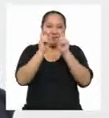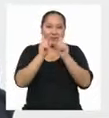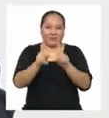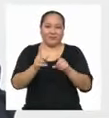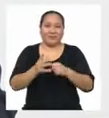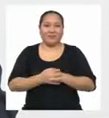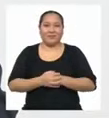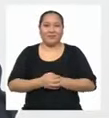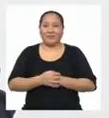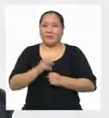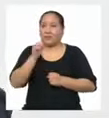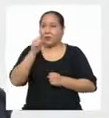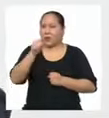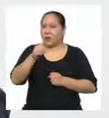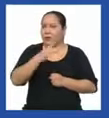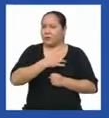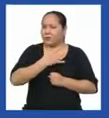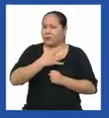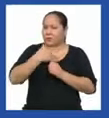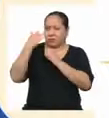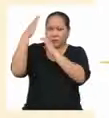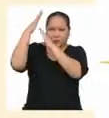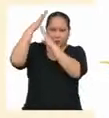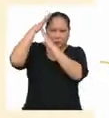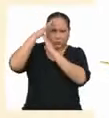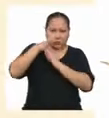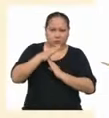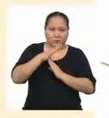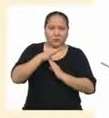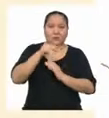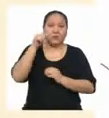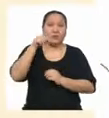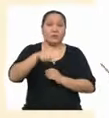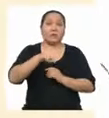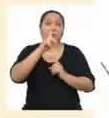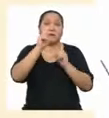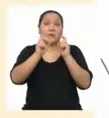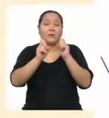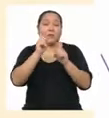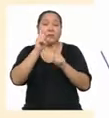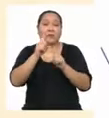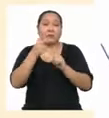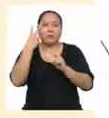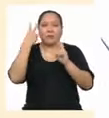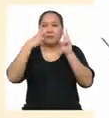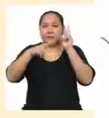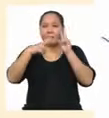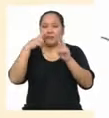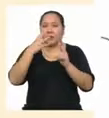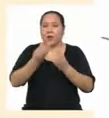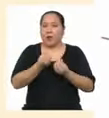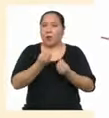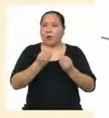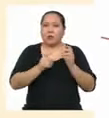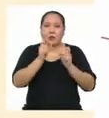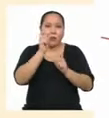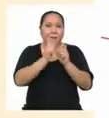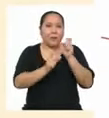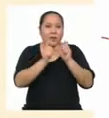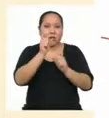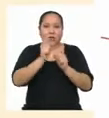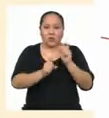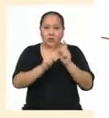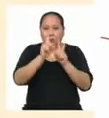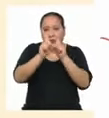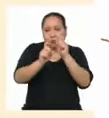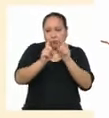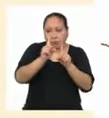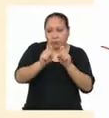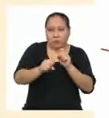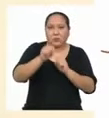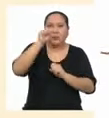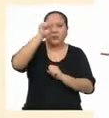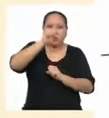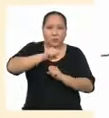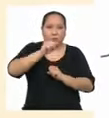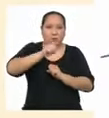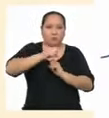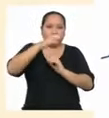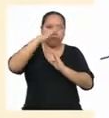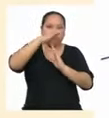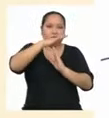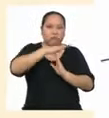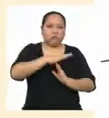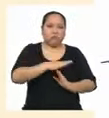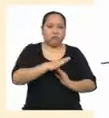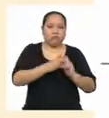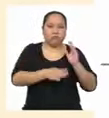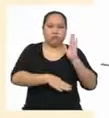¿Has sido discriminado? Con esta pregunta Hemos visto que la mayor cantidad de personas Sí han sido